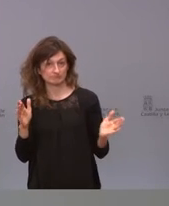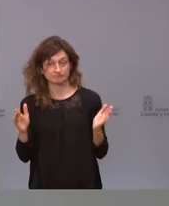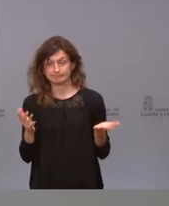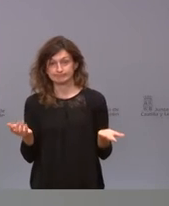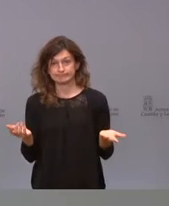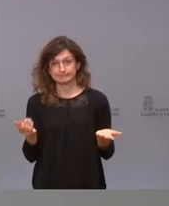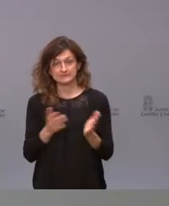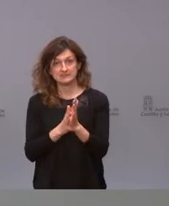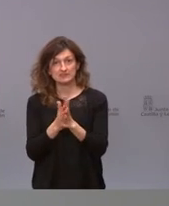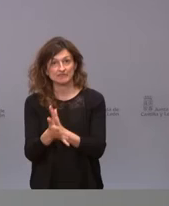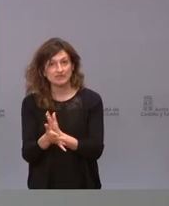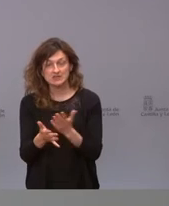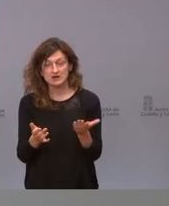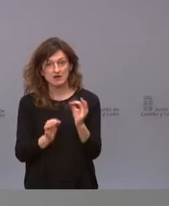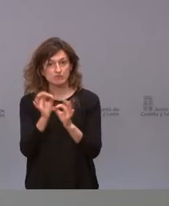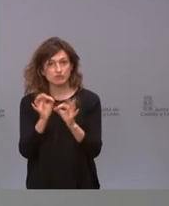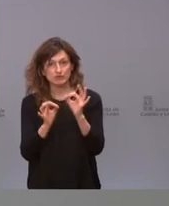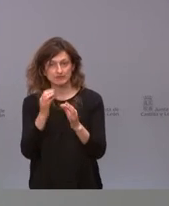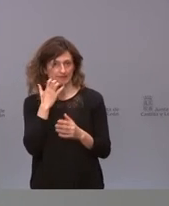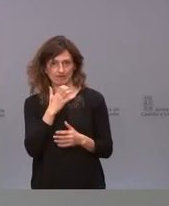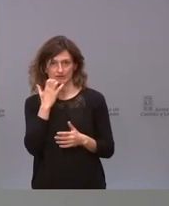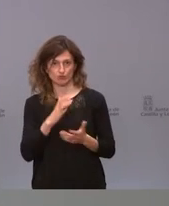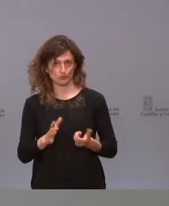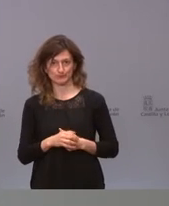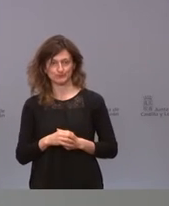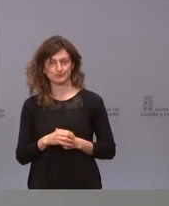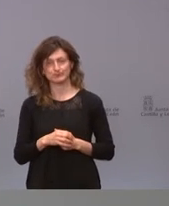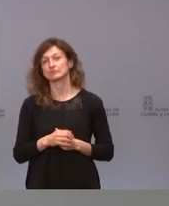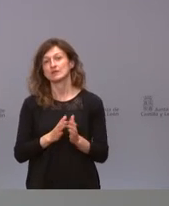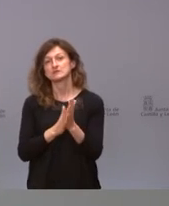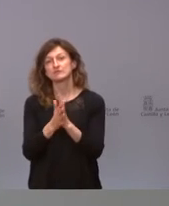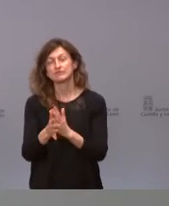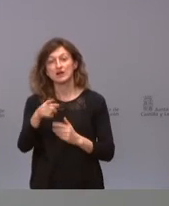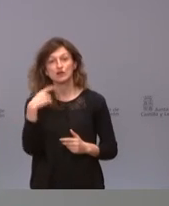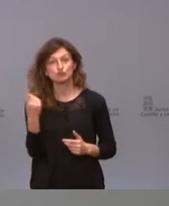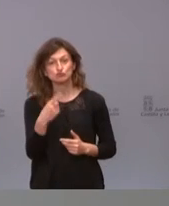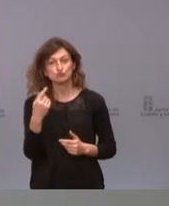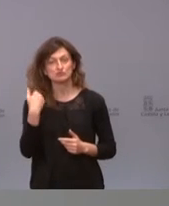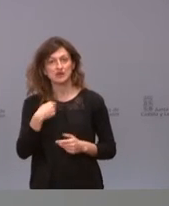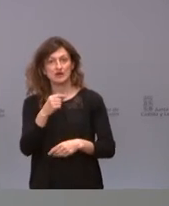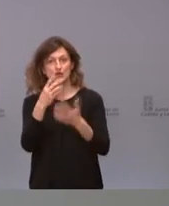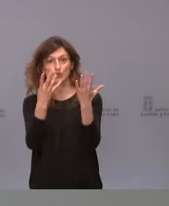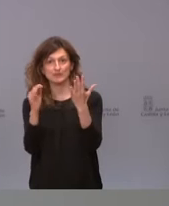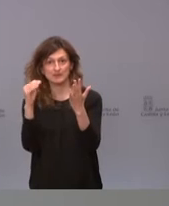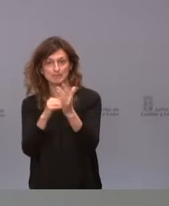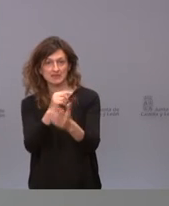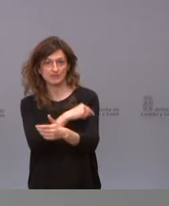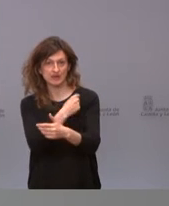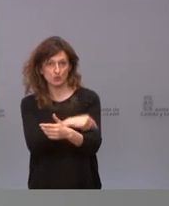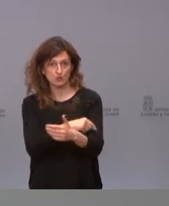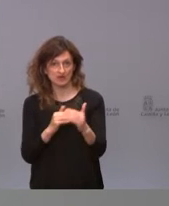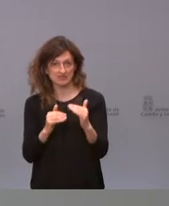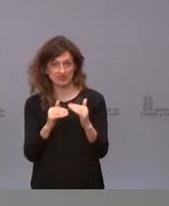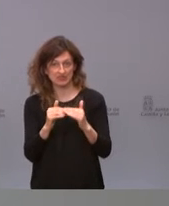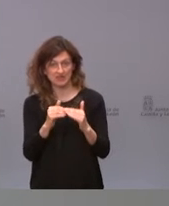un evento muy, muy, muy raro. Teniendo en cuenta que nosotros hemos suministrado 90 mil vacunas, no llegan 90 mil